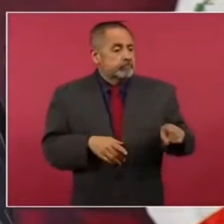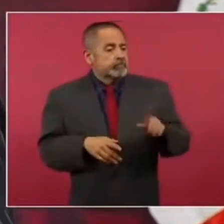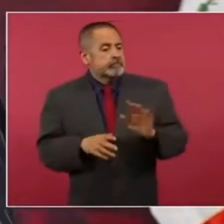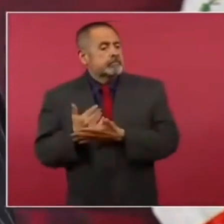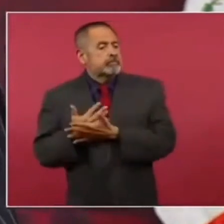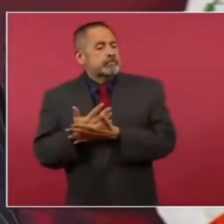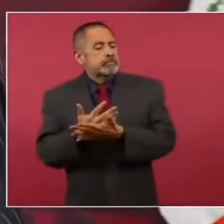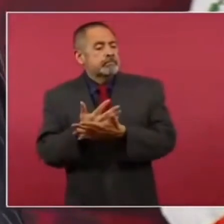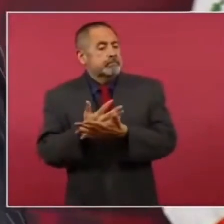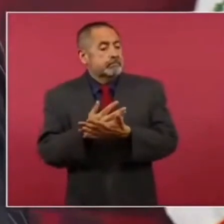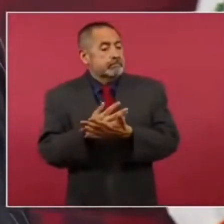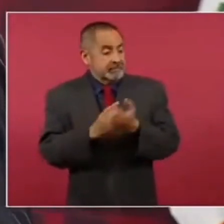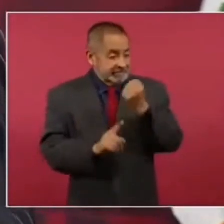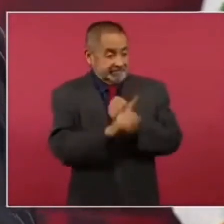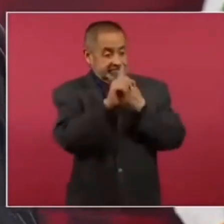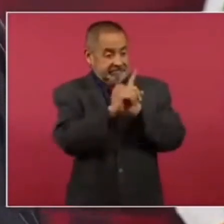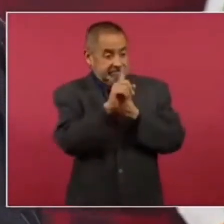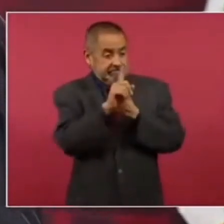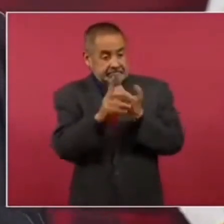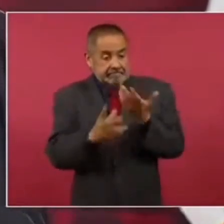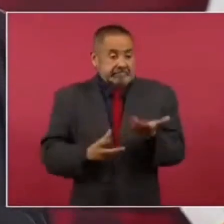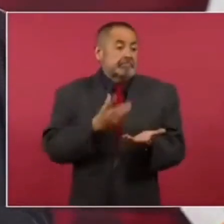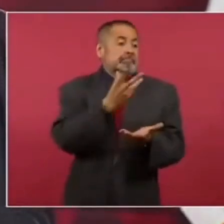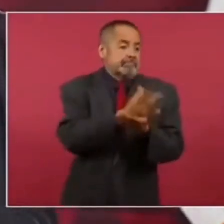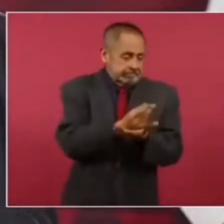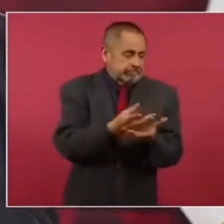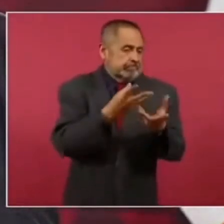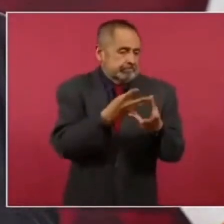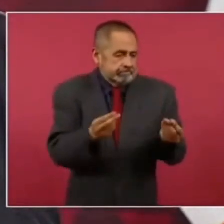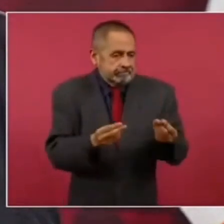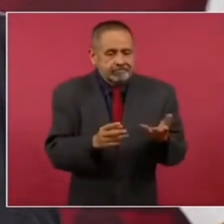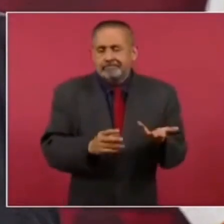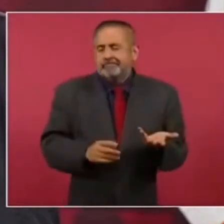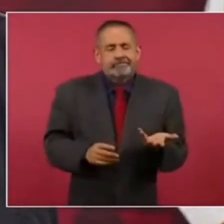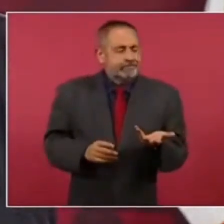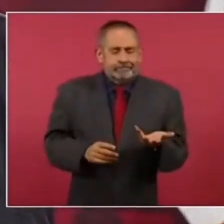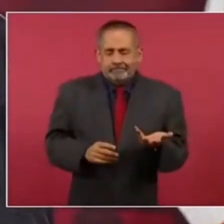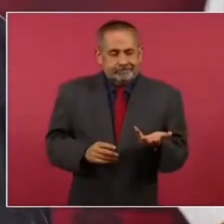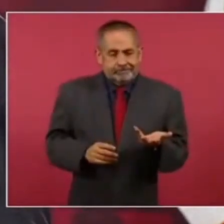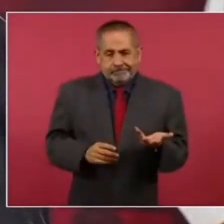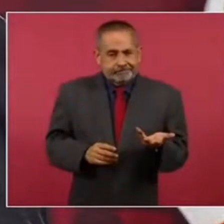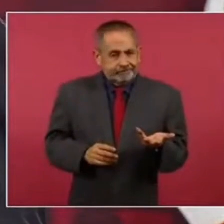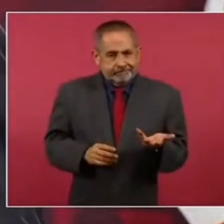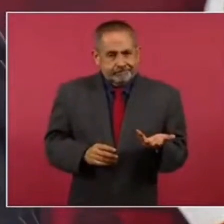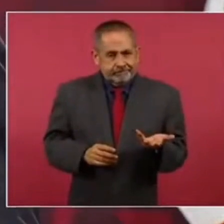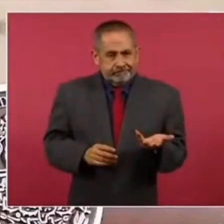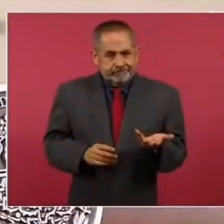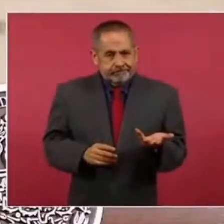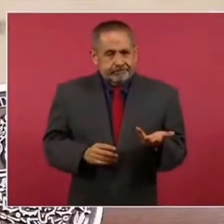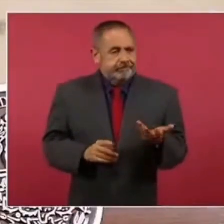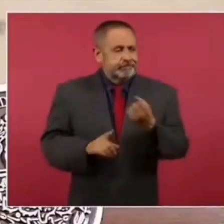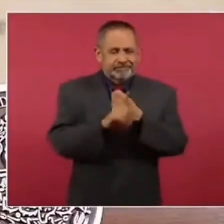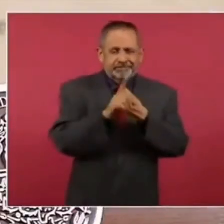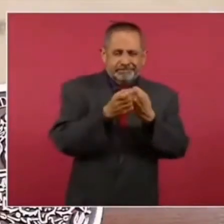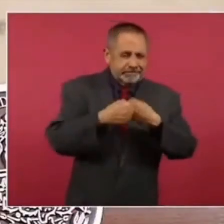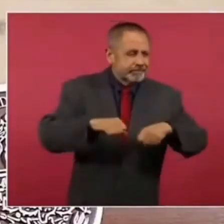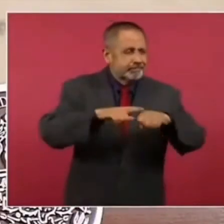los problemas sociales,